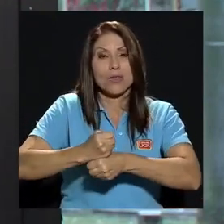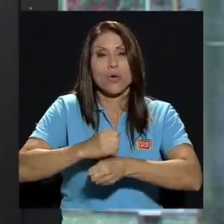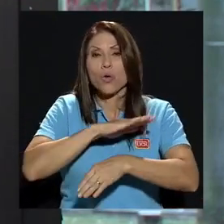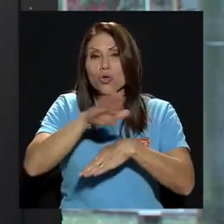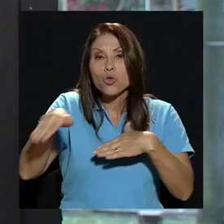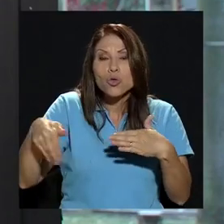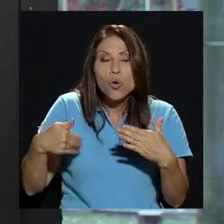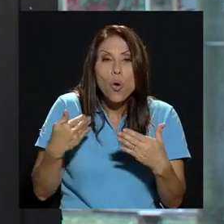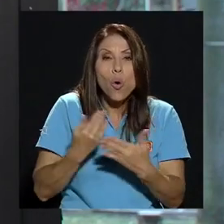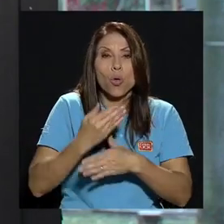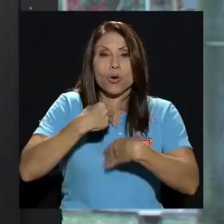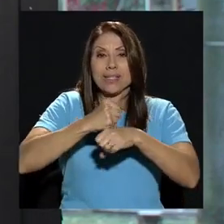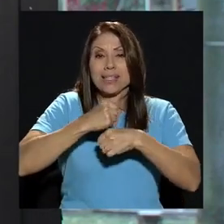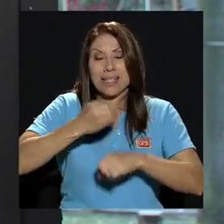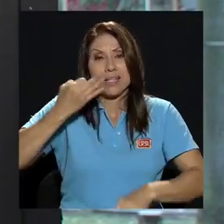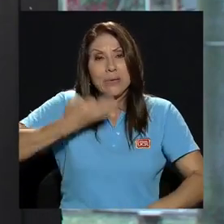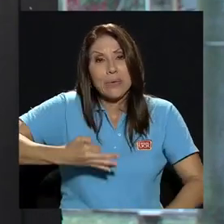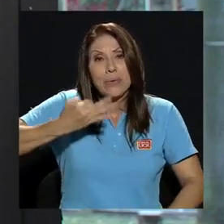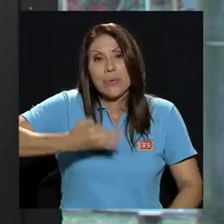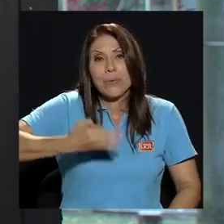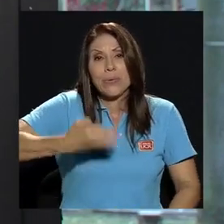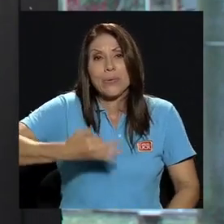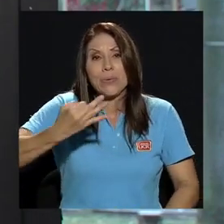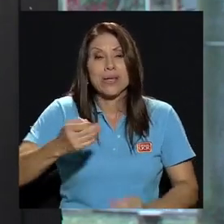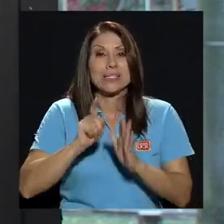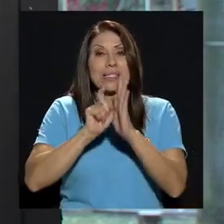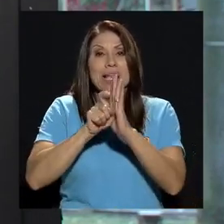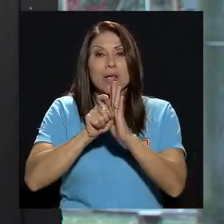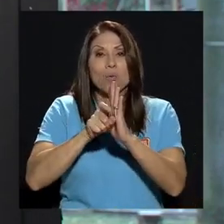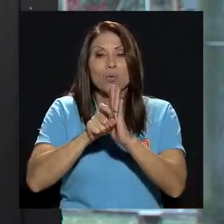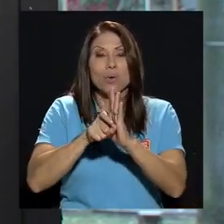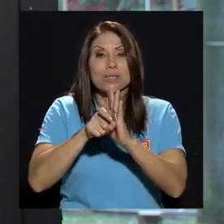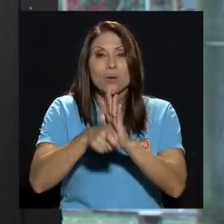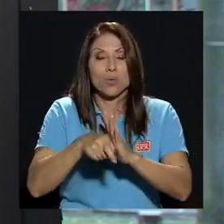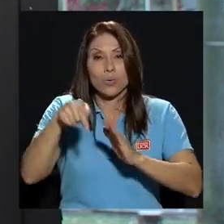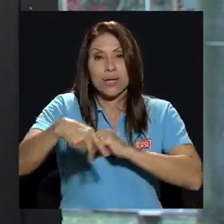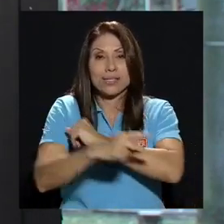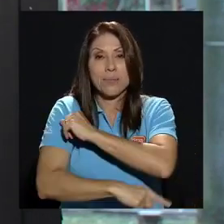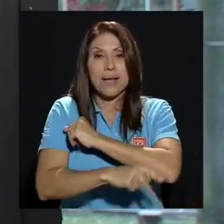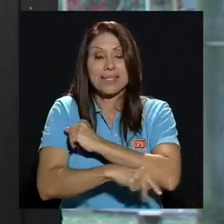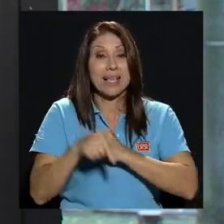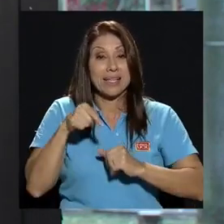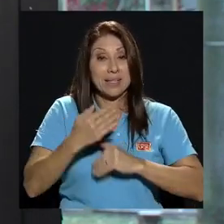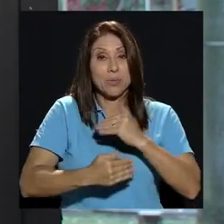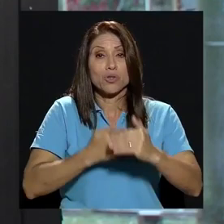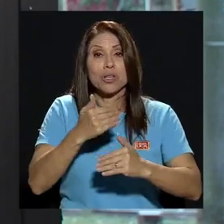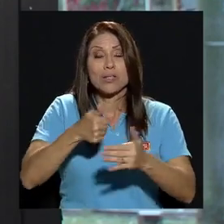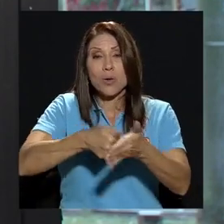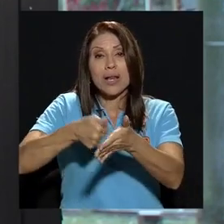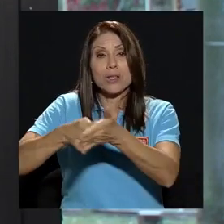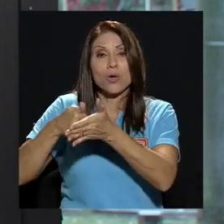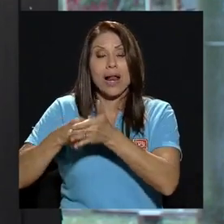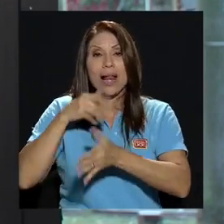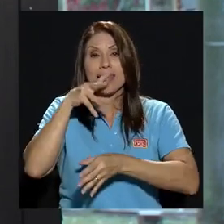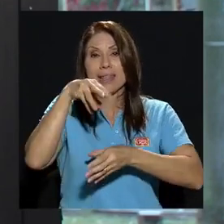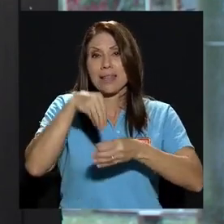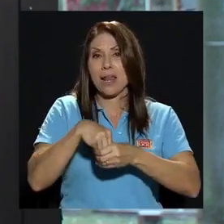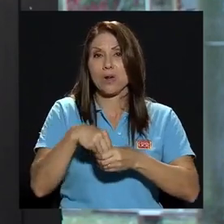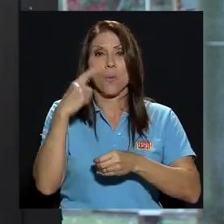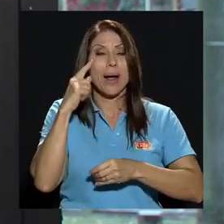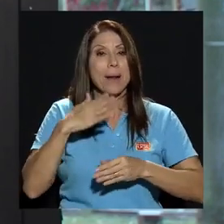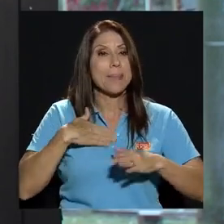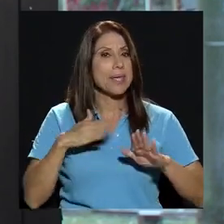segundo a segundo le damos al país en este proceso electoral interno para mi ha sido maravilloso ir a conocer facultades